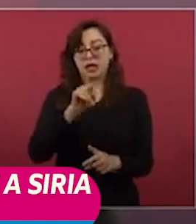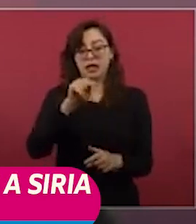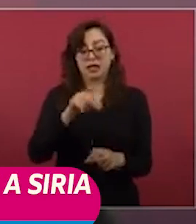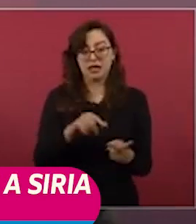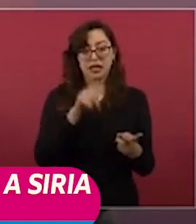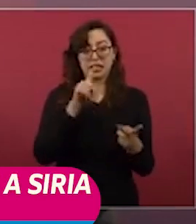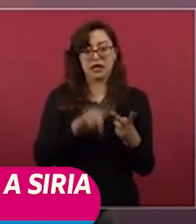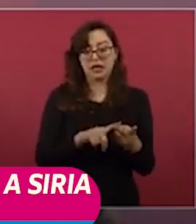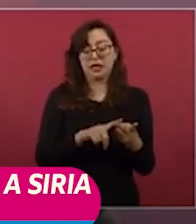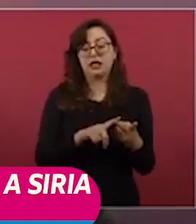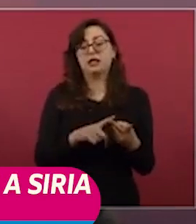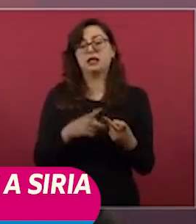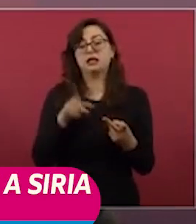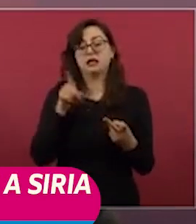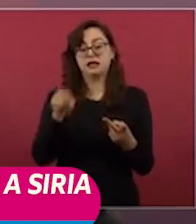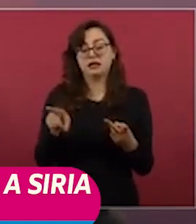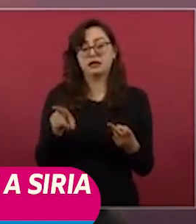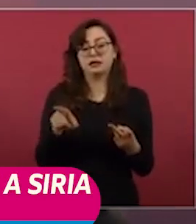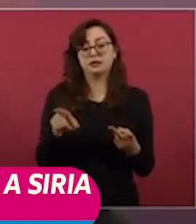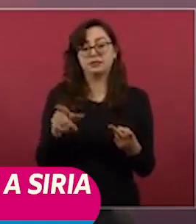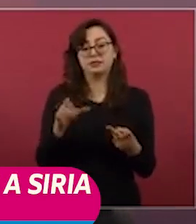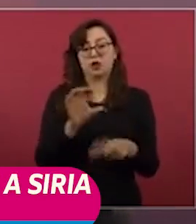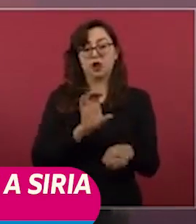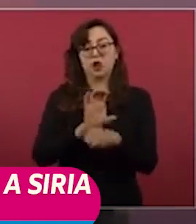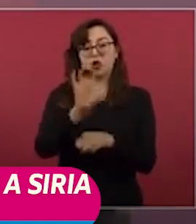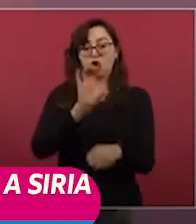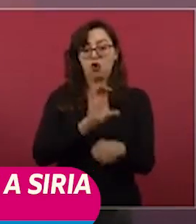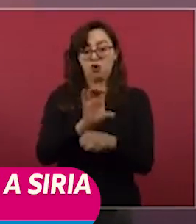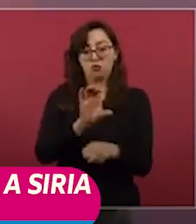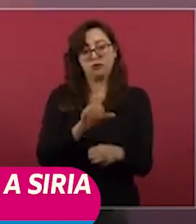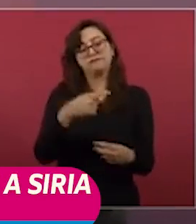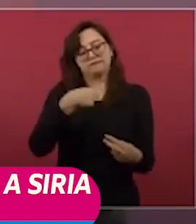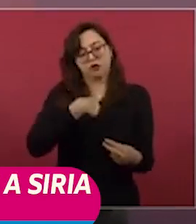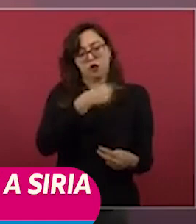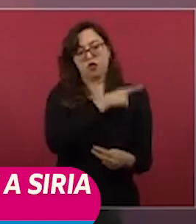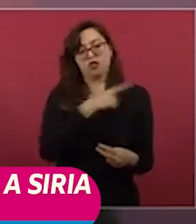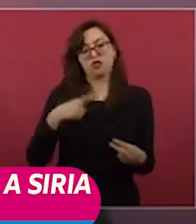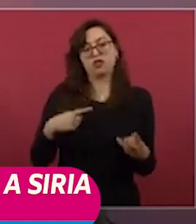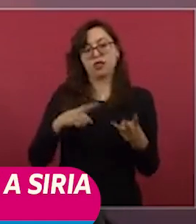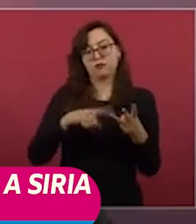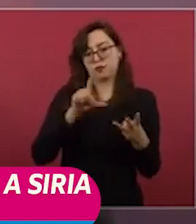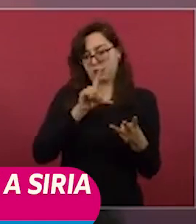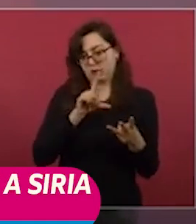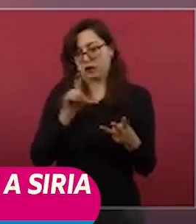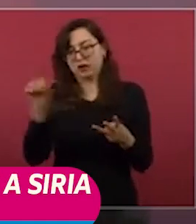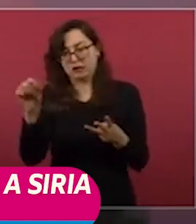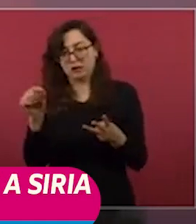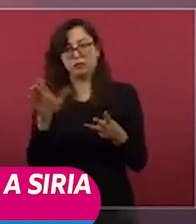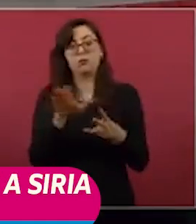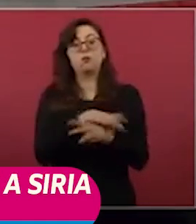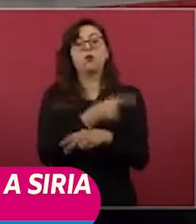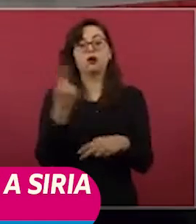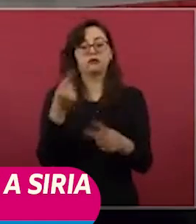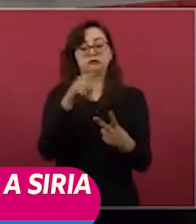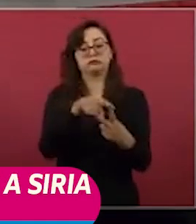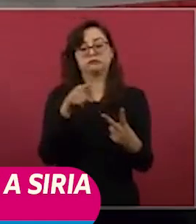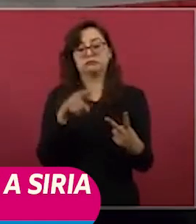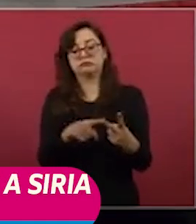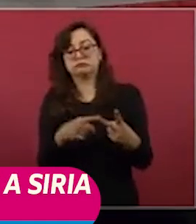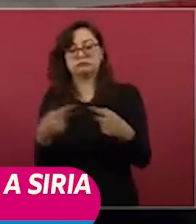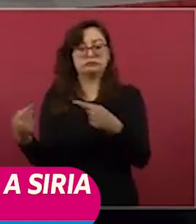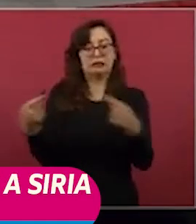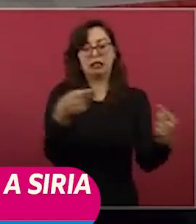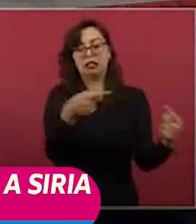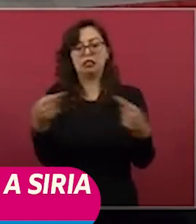por eso me voy a tener que retirar. Y esas conversaciones, México es el facilitador, es uno de los países facilitadores y garantes para